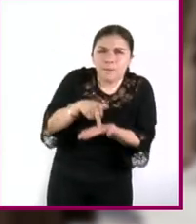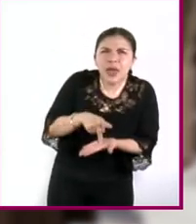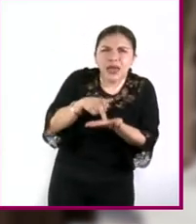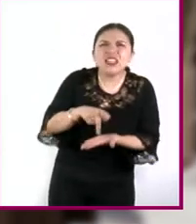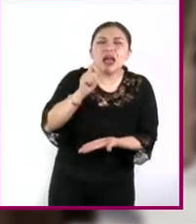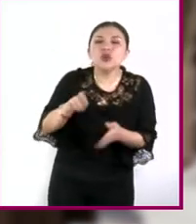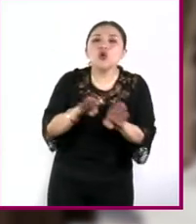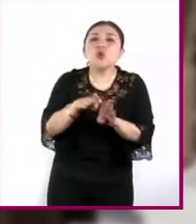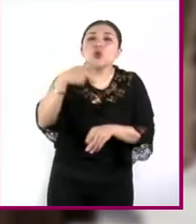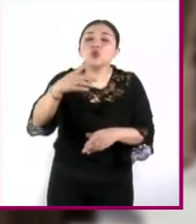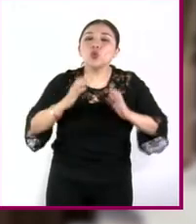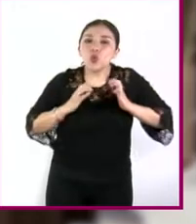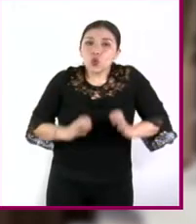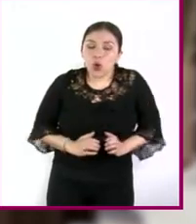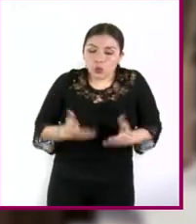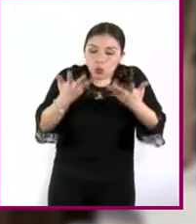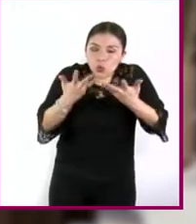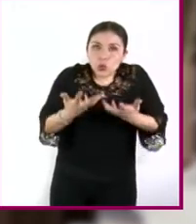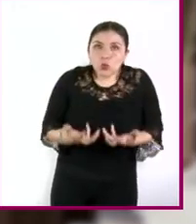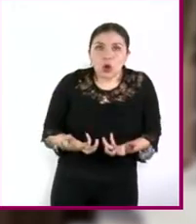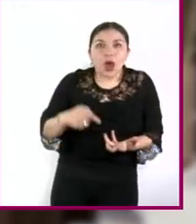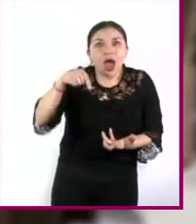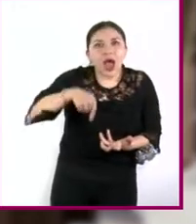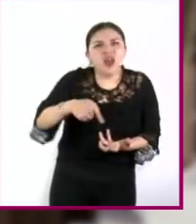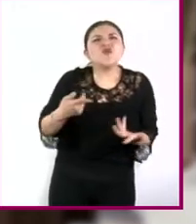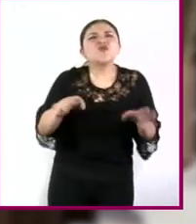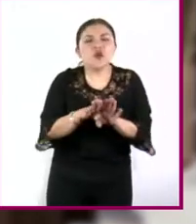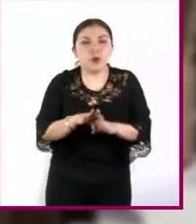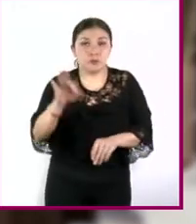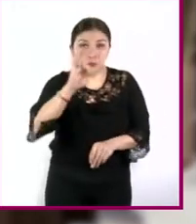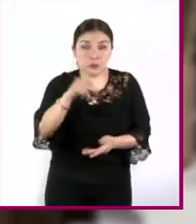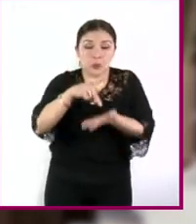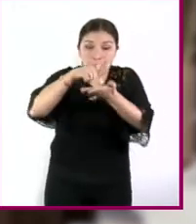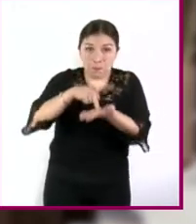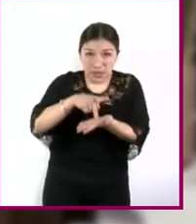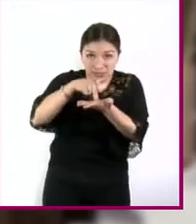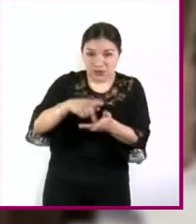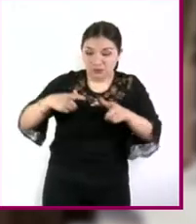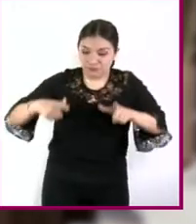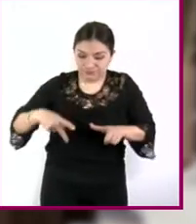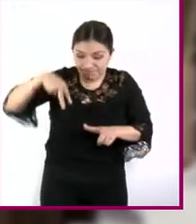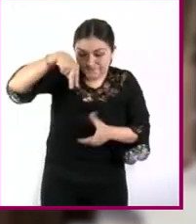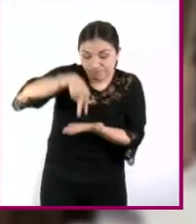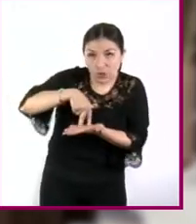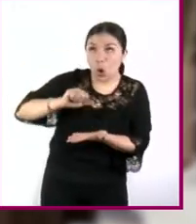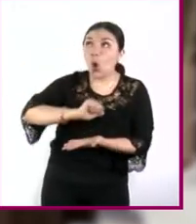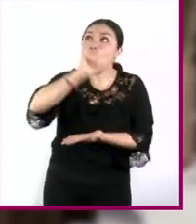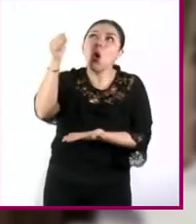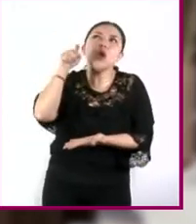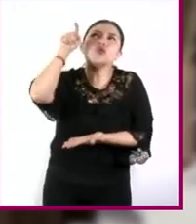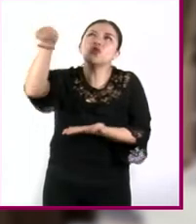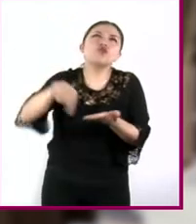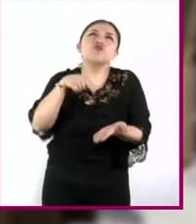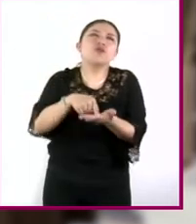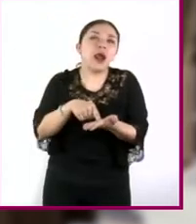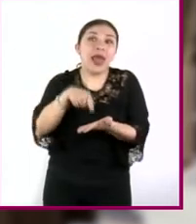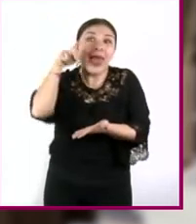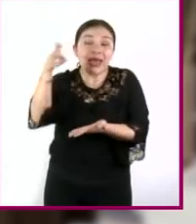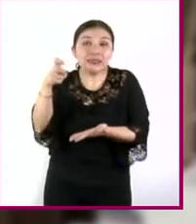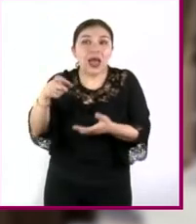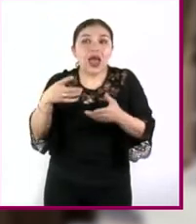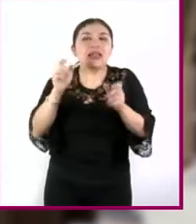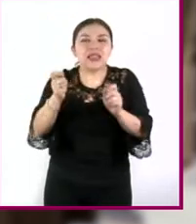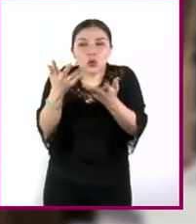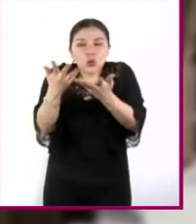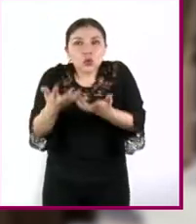la fuerza de gravedad entre tú y la tierra si te subes a una báscula en otro planeta como esa fuerza de gravedad